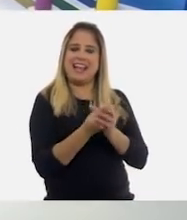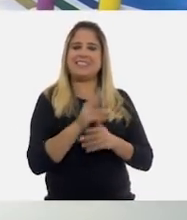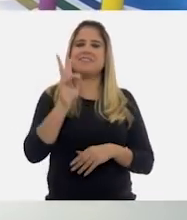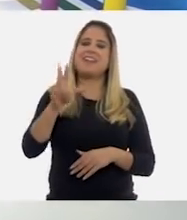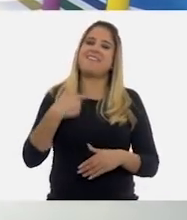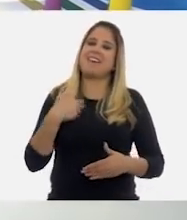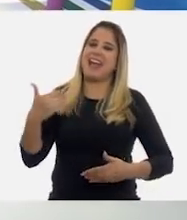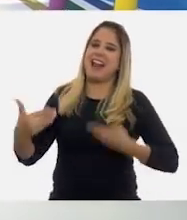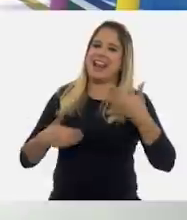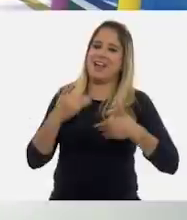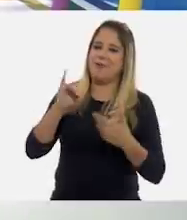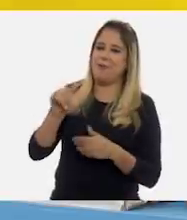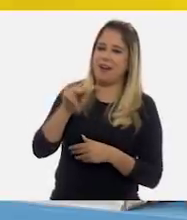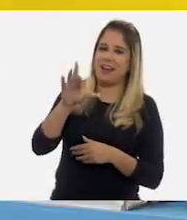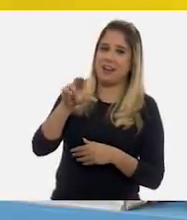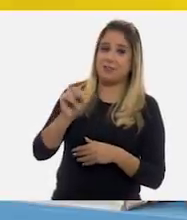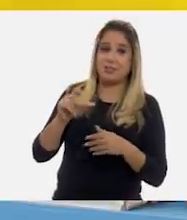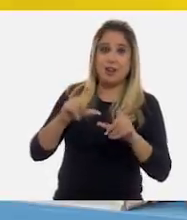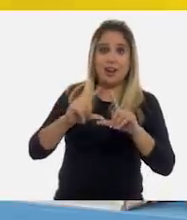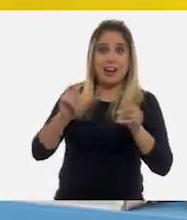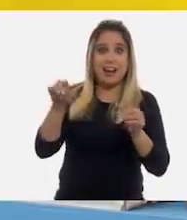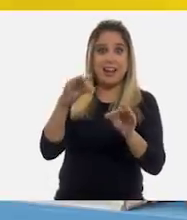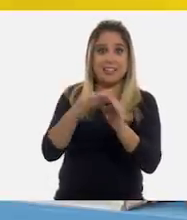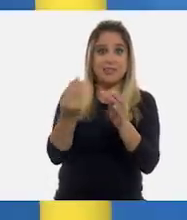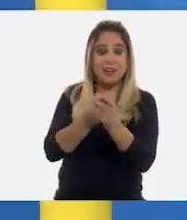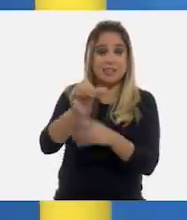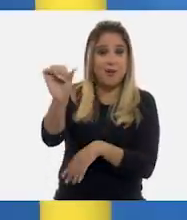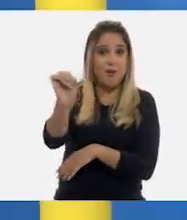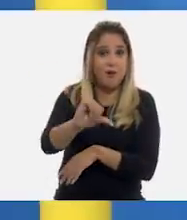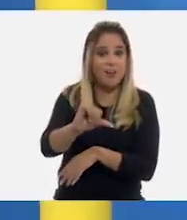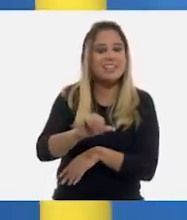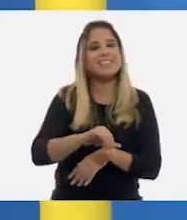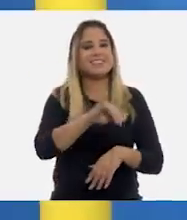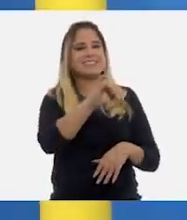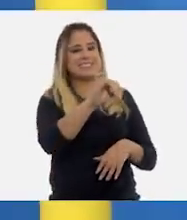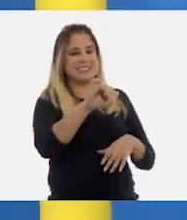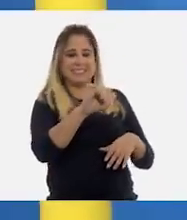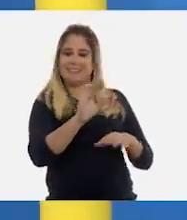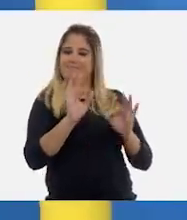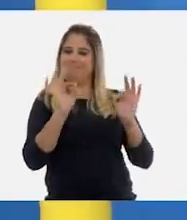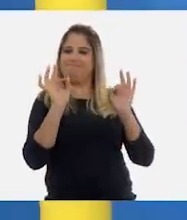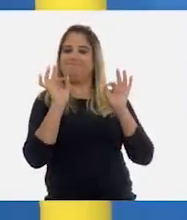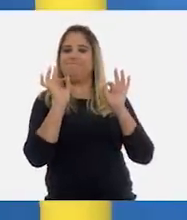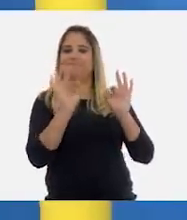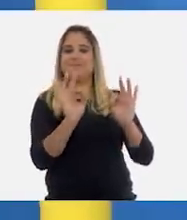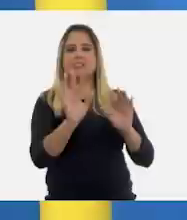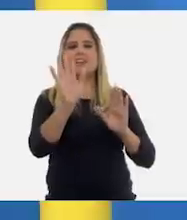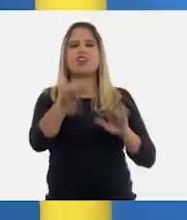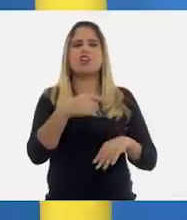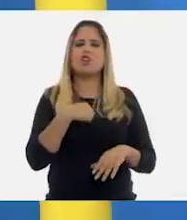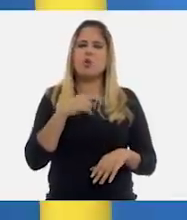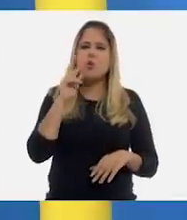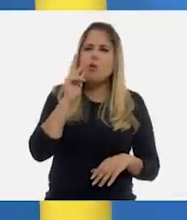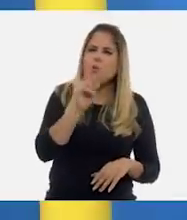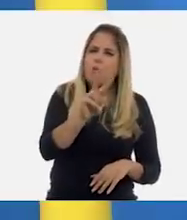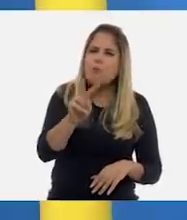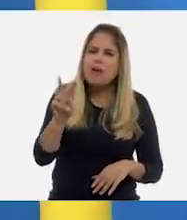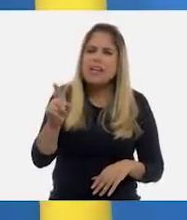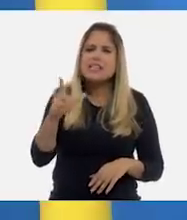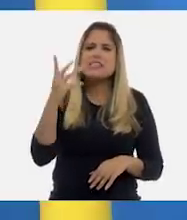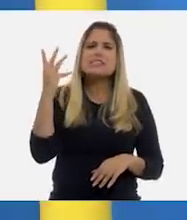Juan Carlos. ¿Listo para nuestra clase de hoy, entonces? Claro que sí, maestra. Y, pues, yo estoy viendo por aquí una